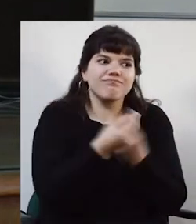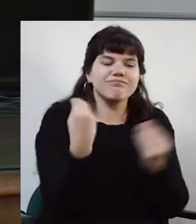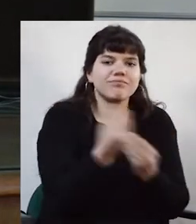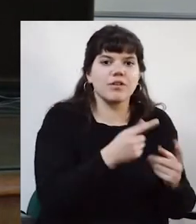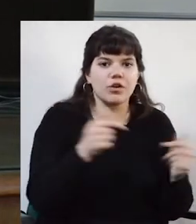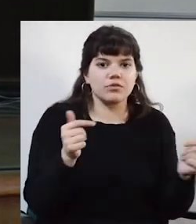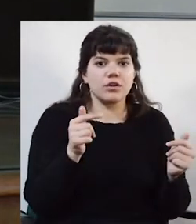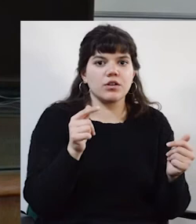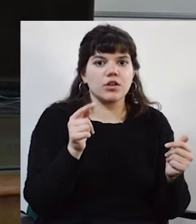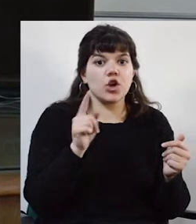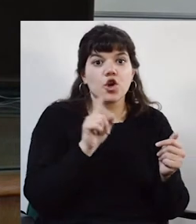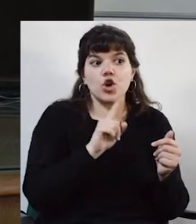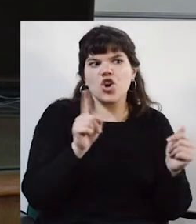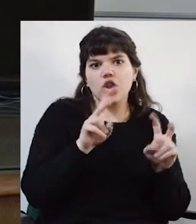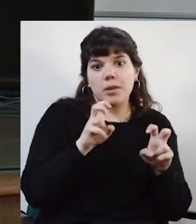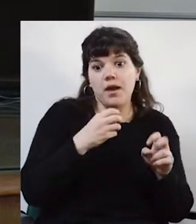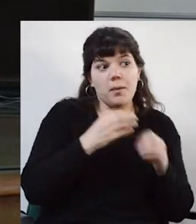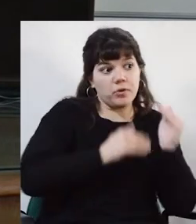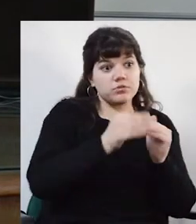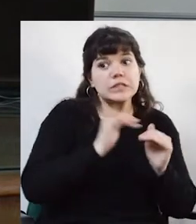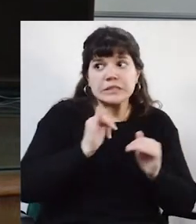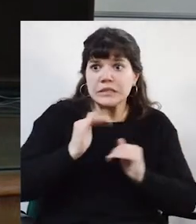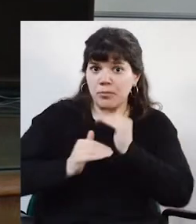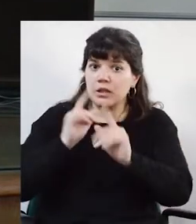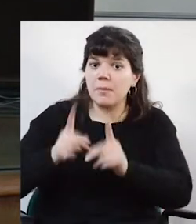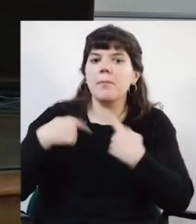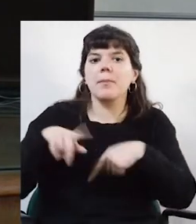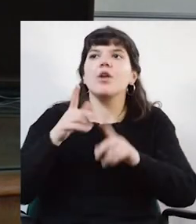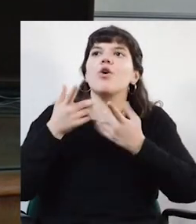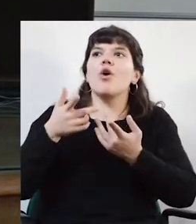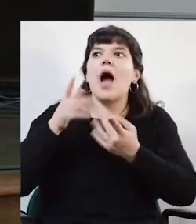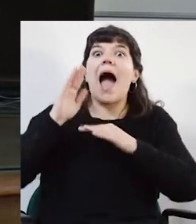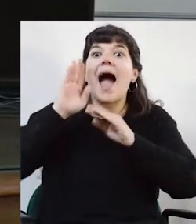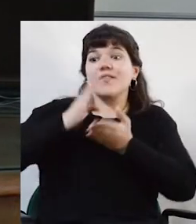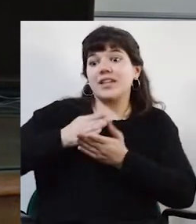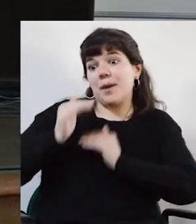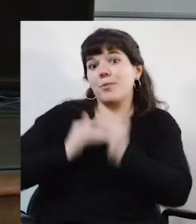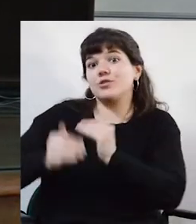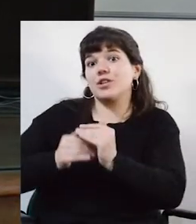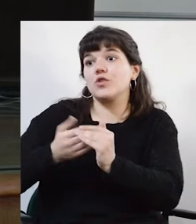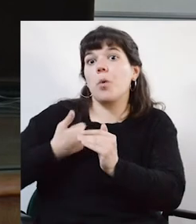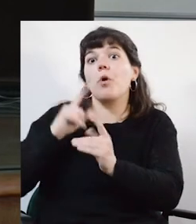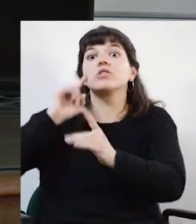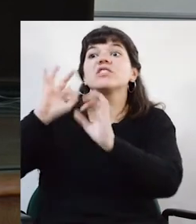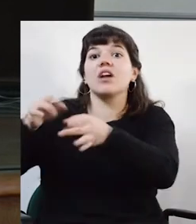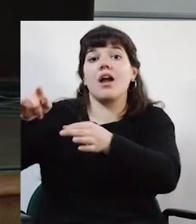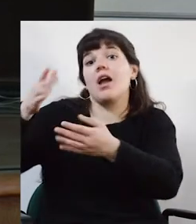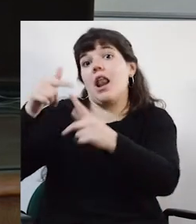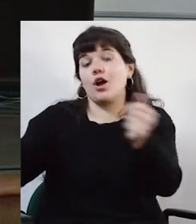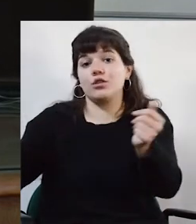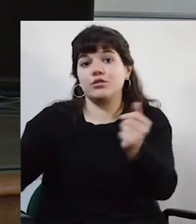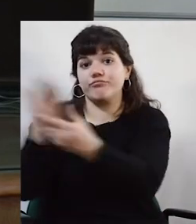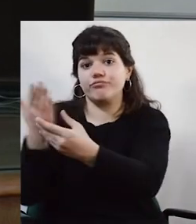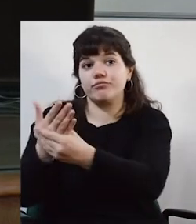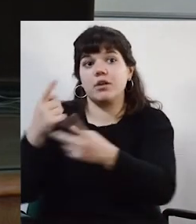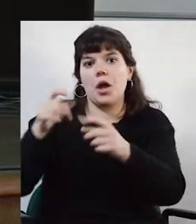Sinceramente. No valoran los procesos. No, los procesos también. Pero lo que pasa es que los procesos te llevan a los productos. Porque vos, o sea, la